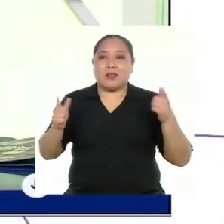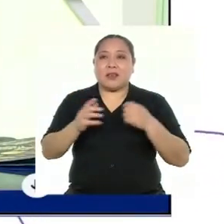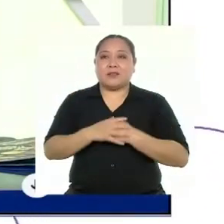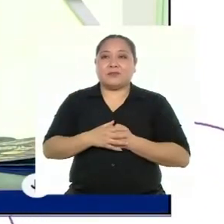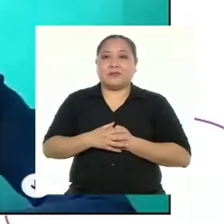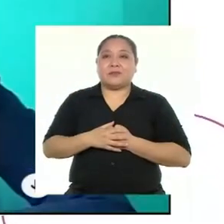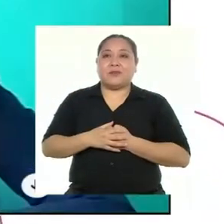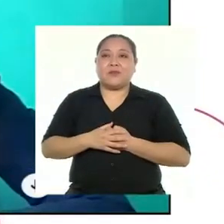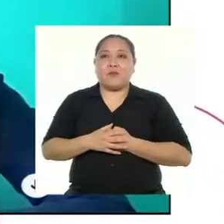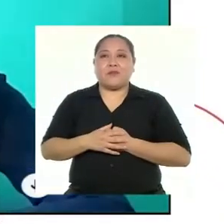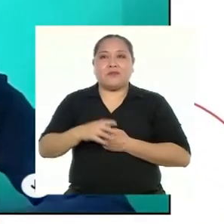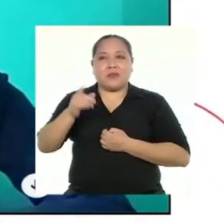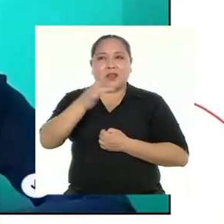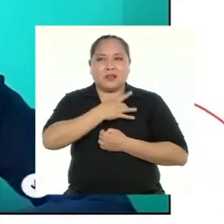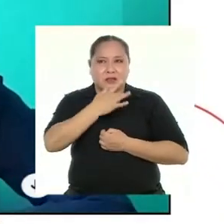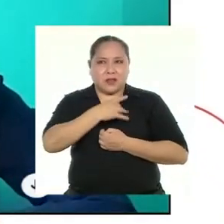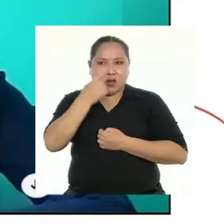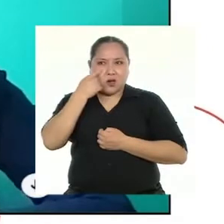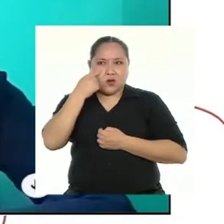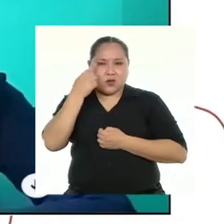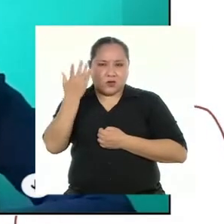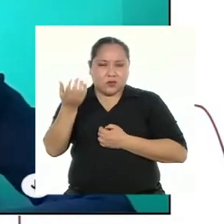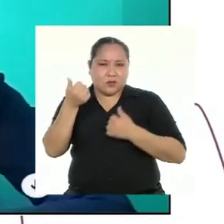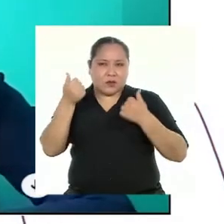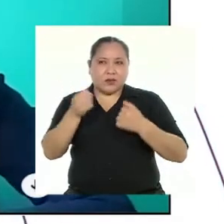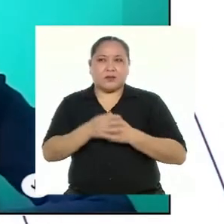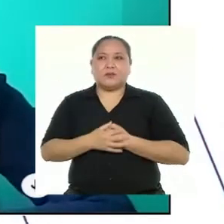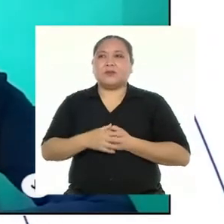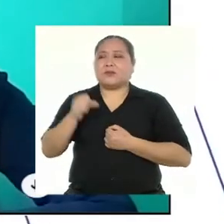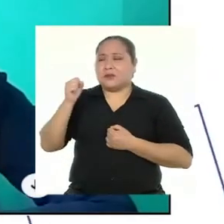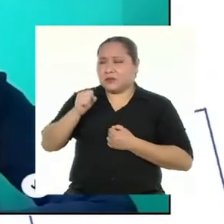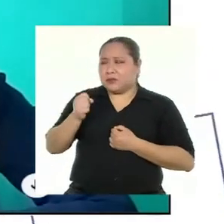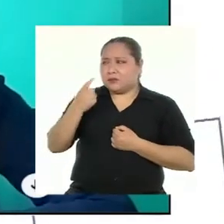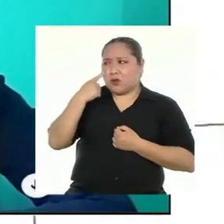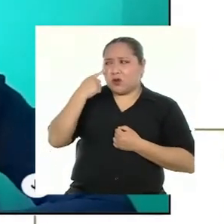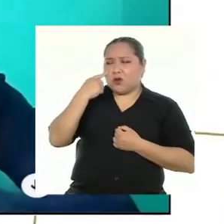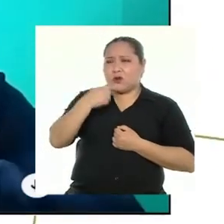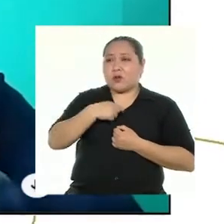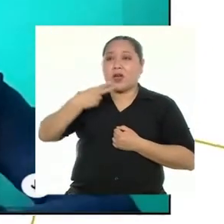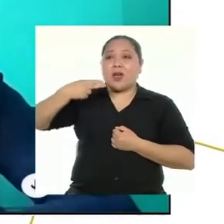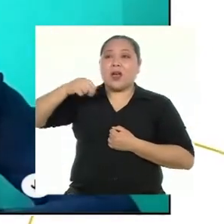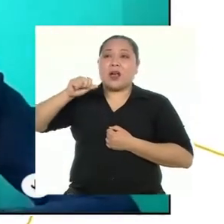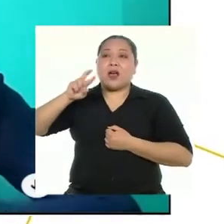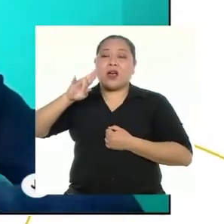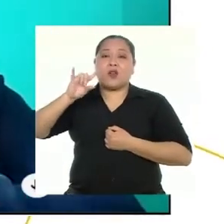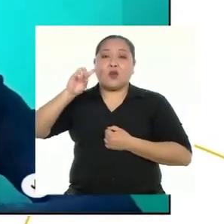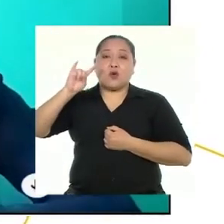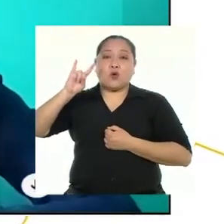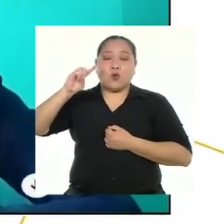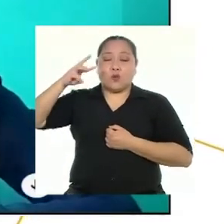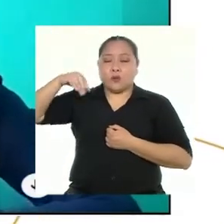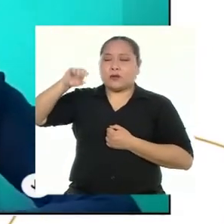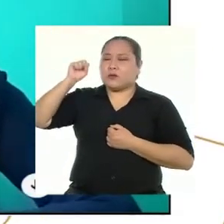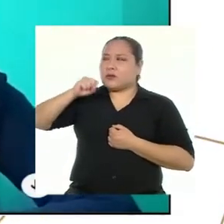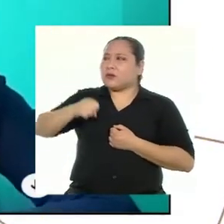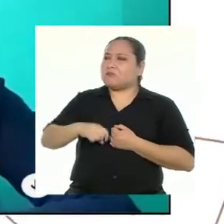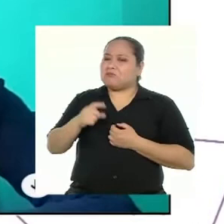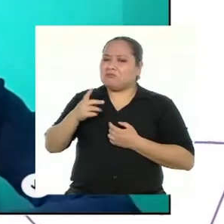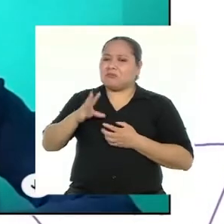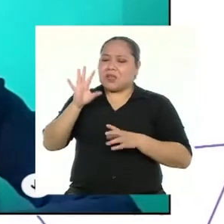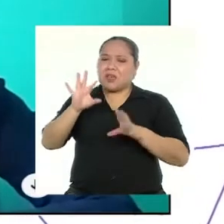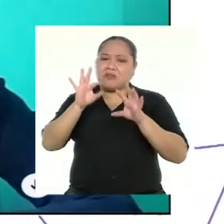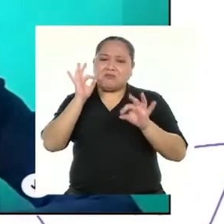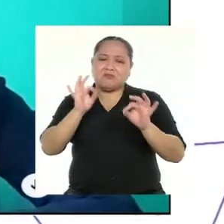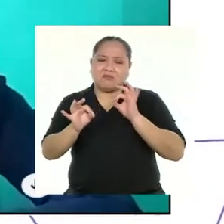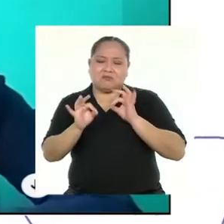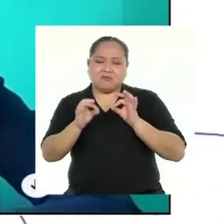que se conocen bien? Sí, siento que me conozco bien, pues reconozco mis cualidades y mis fortalezas, las cuales